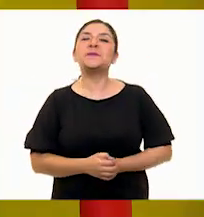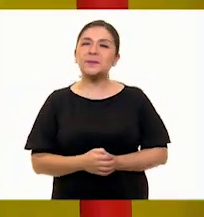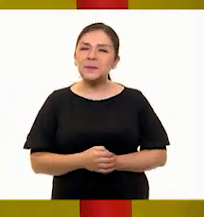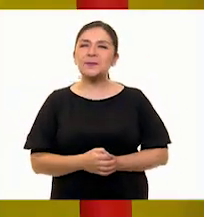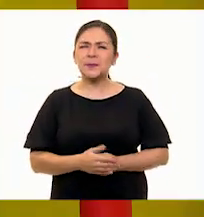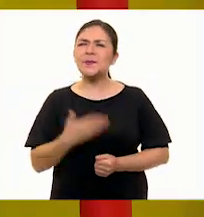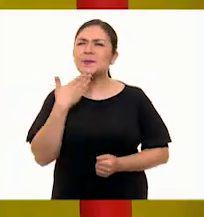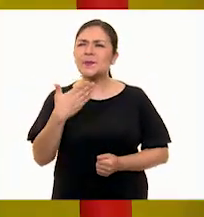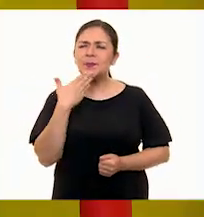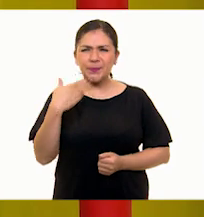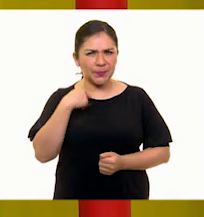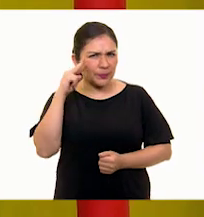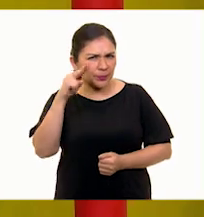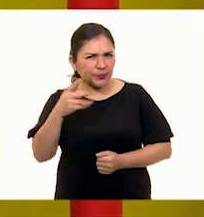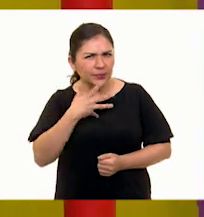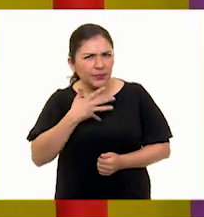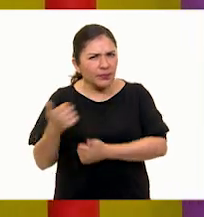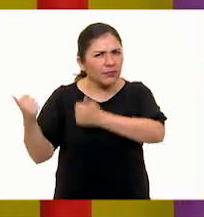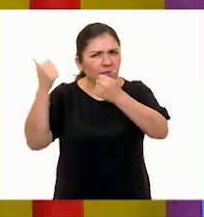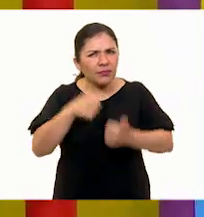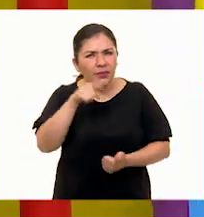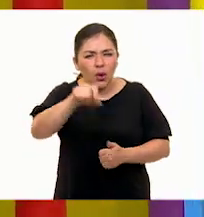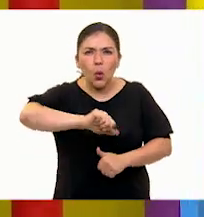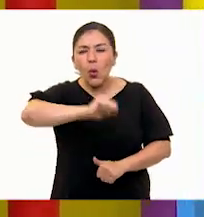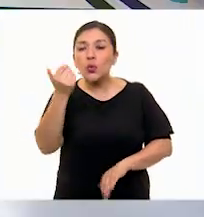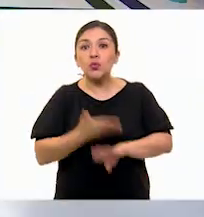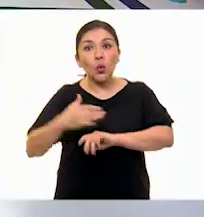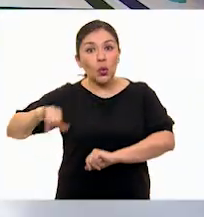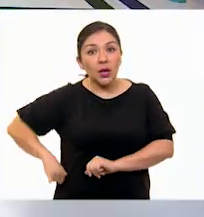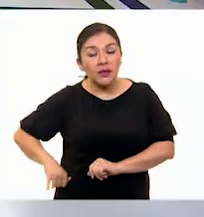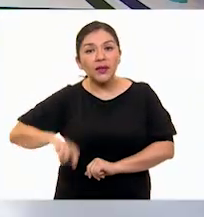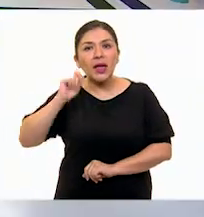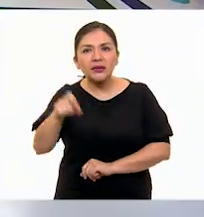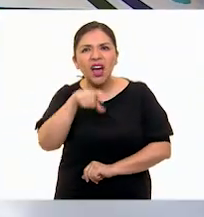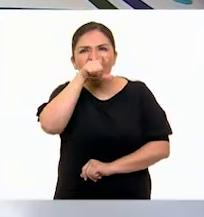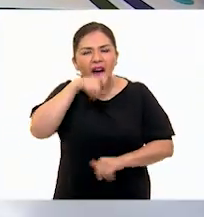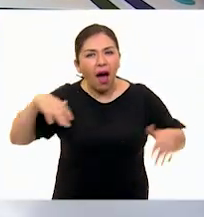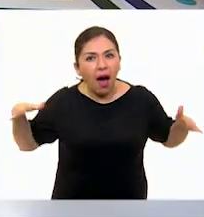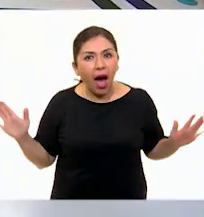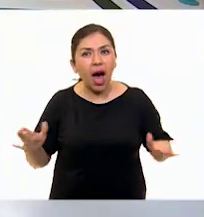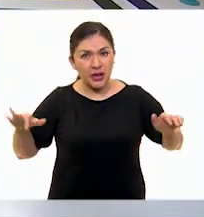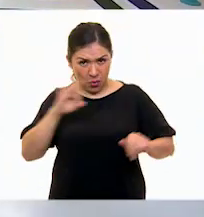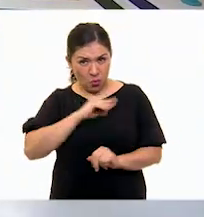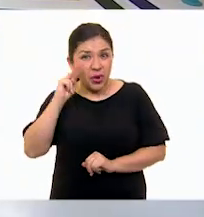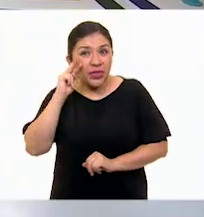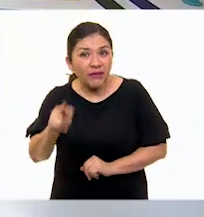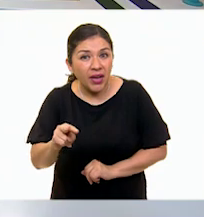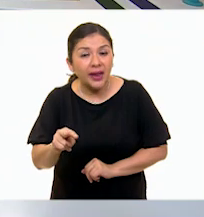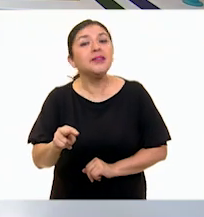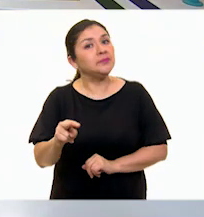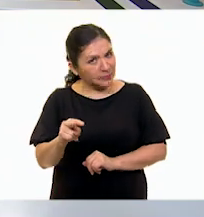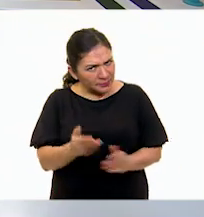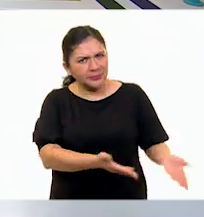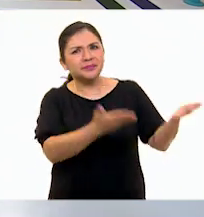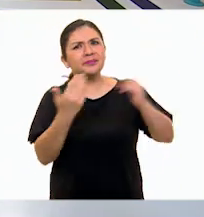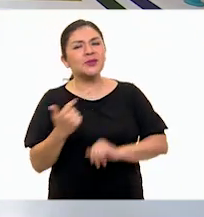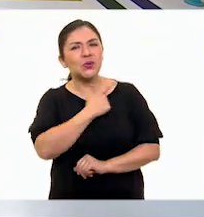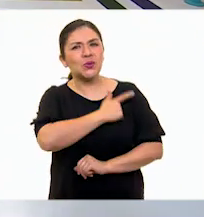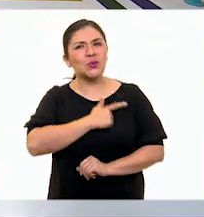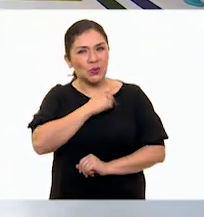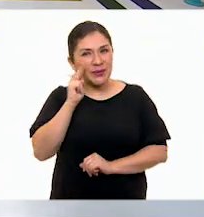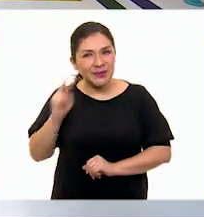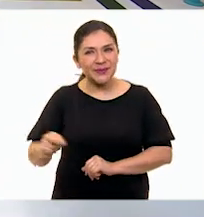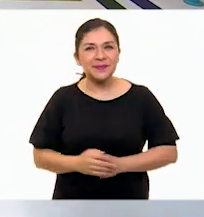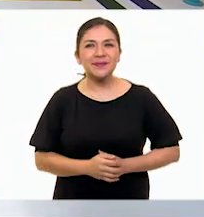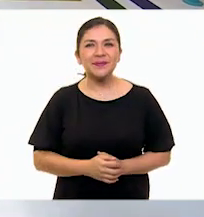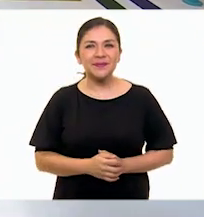Bien, este... Bueno, veo que ahí nos traes también algo bien interesante que es un águila. ¿Nos las enseñas? Sí, claro. Vamos para allá. Sí, adelante,